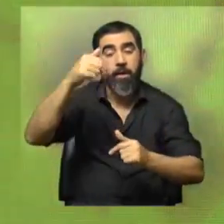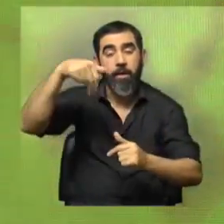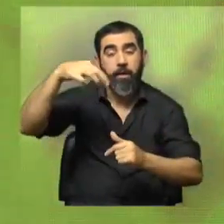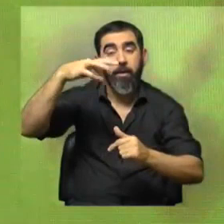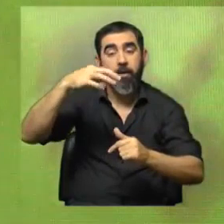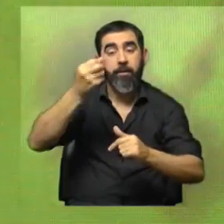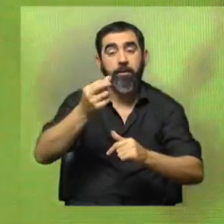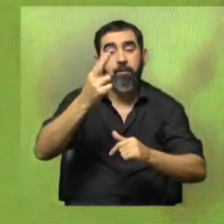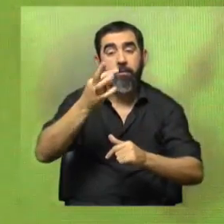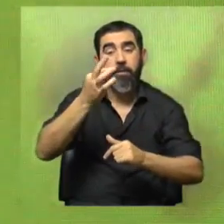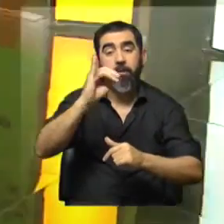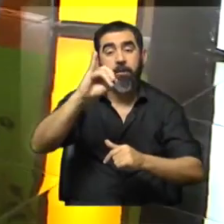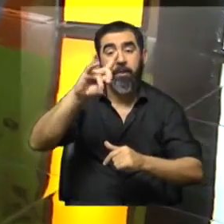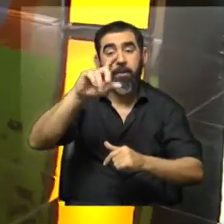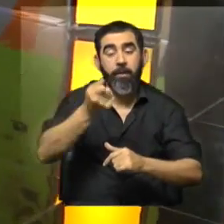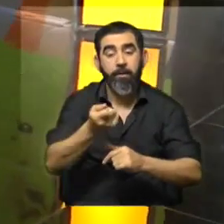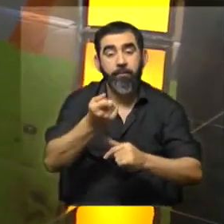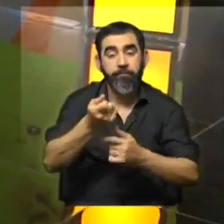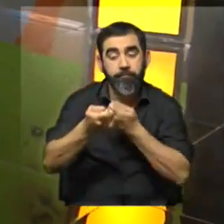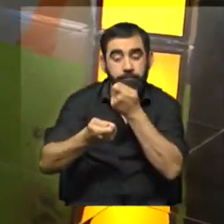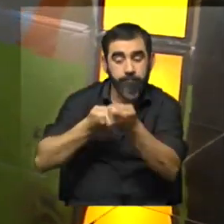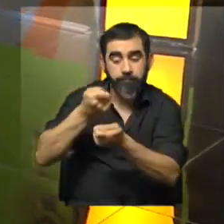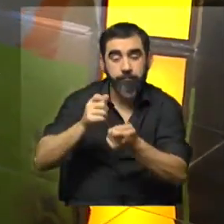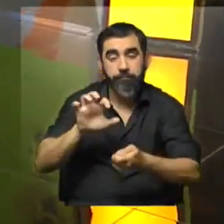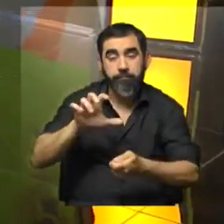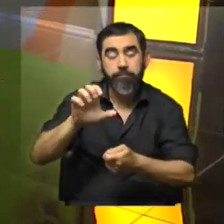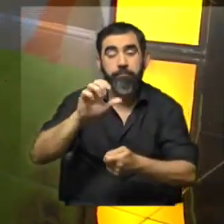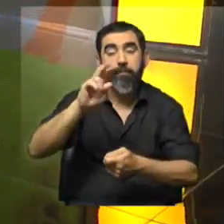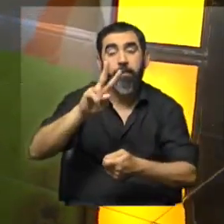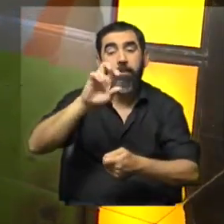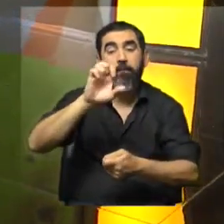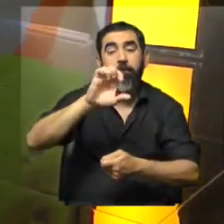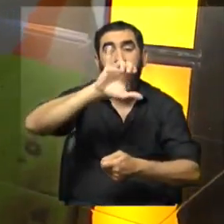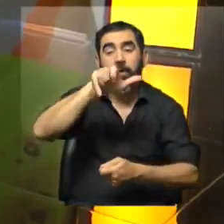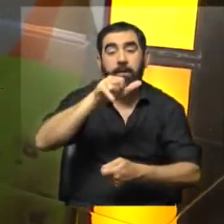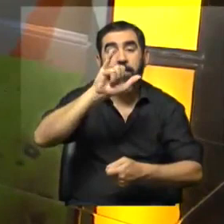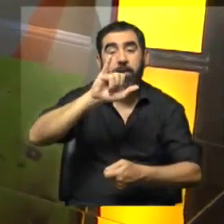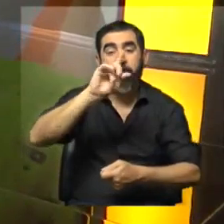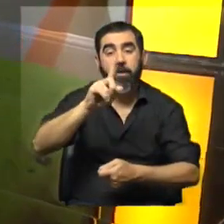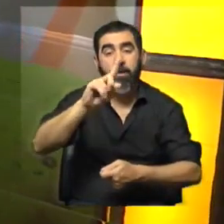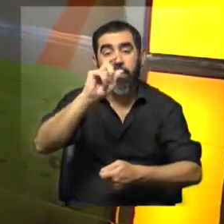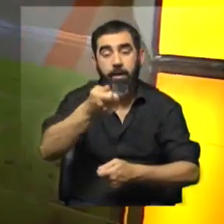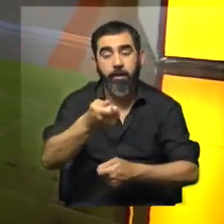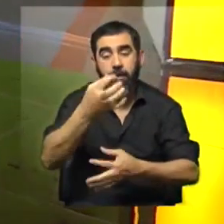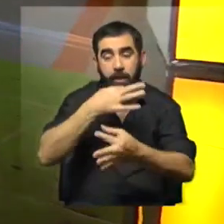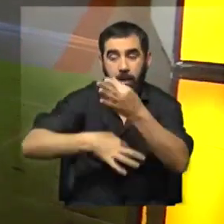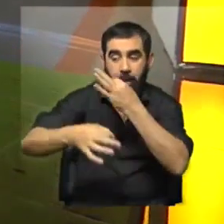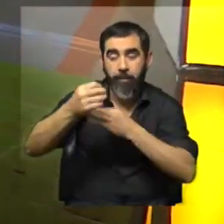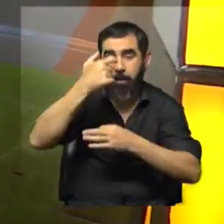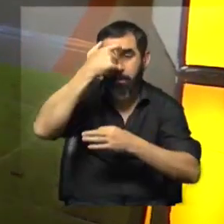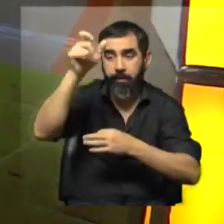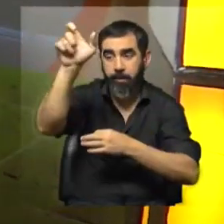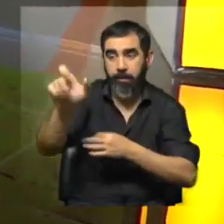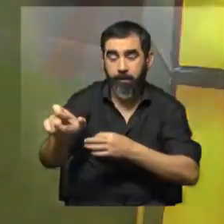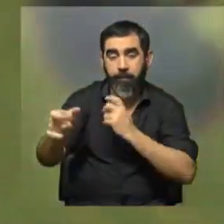aplicados en células cancerígenas de cáncer de vejiga. Pero vamos a dejar que lo explique bien la científica que